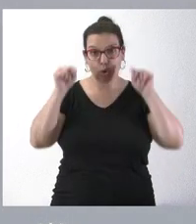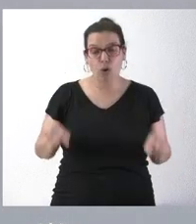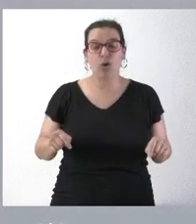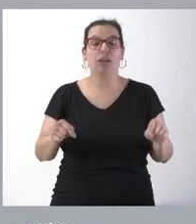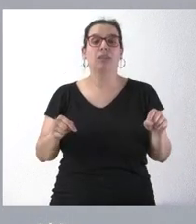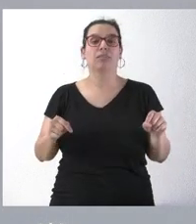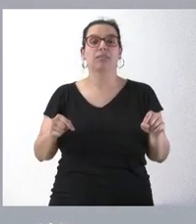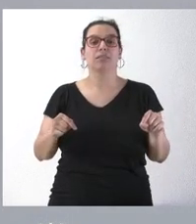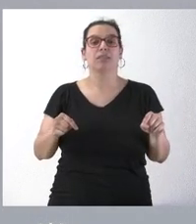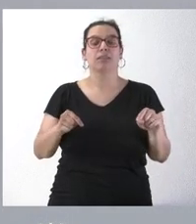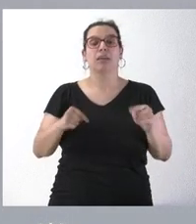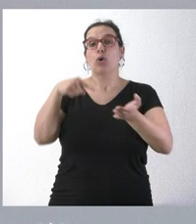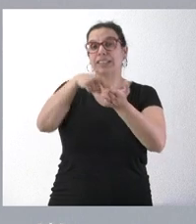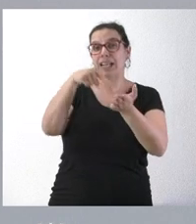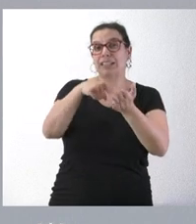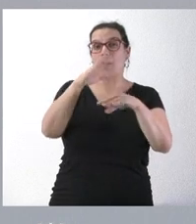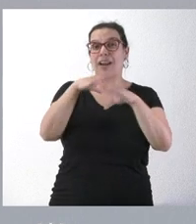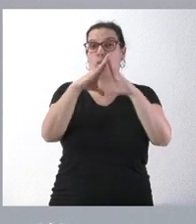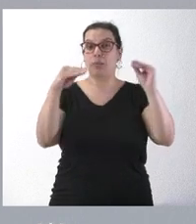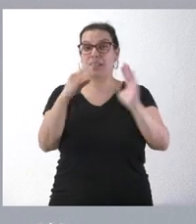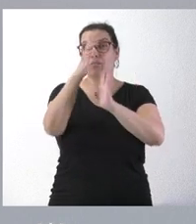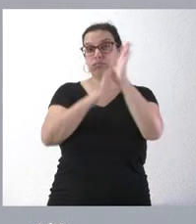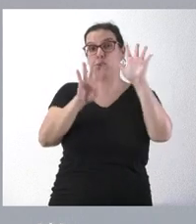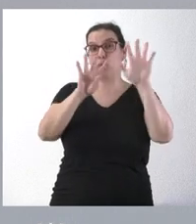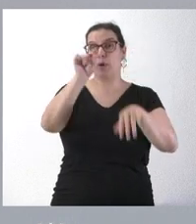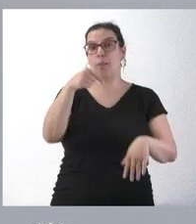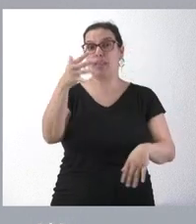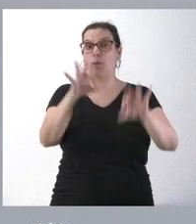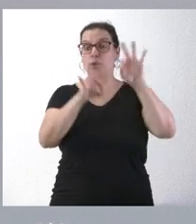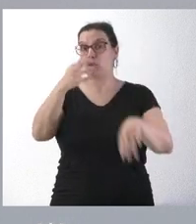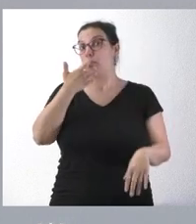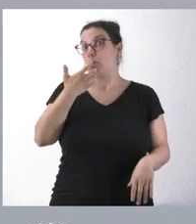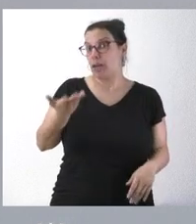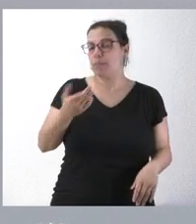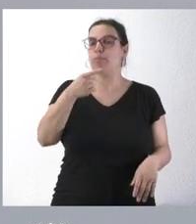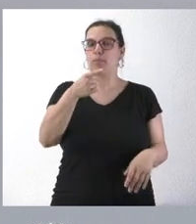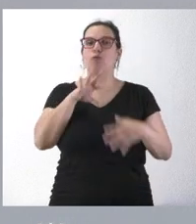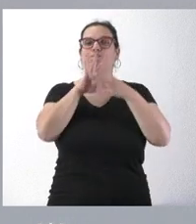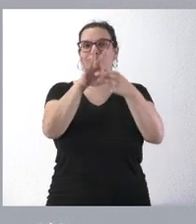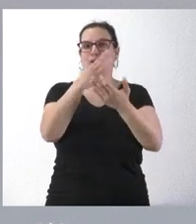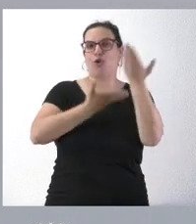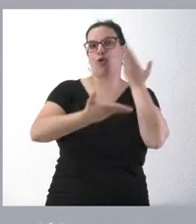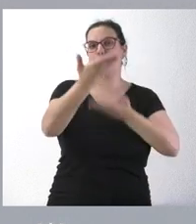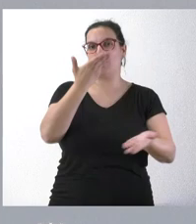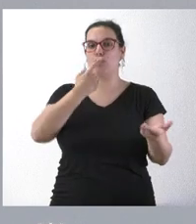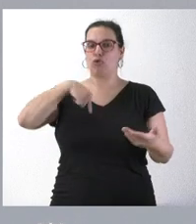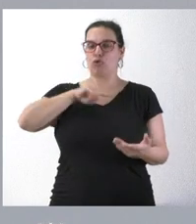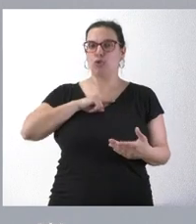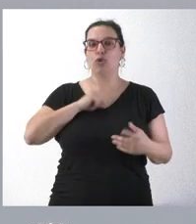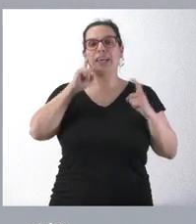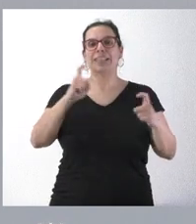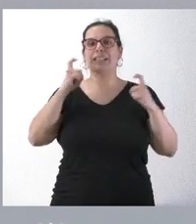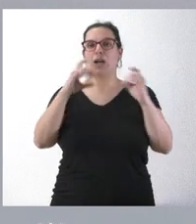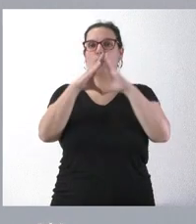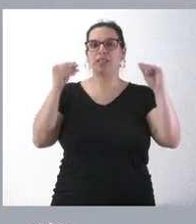hecho de que bajemos estas tasas universitarias, el 9,5% para esta primera matrícula, va en esa dirección de hacer nuestras universidades más